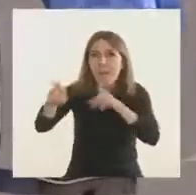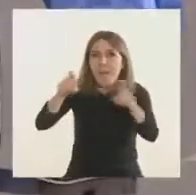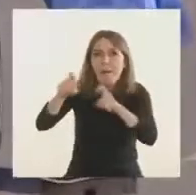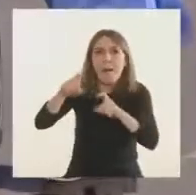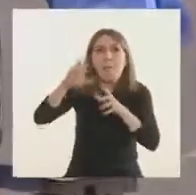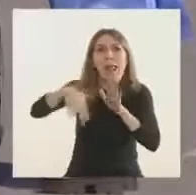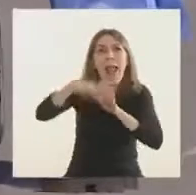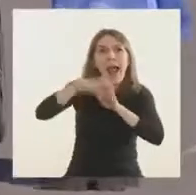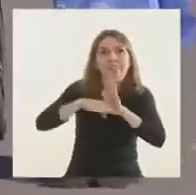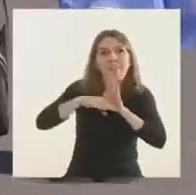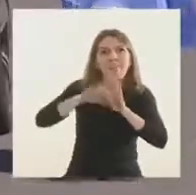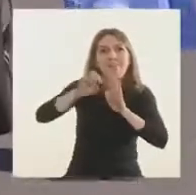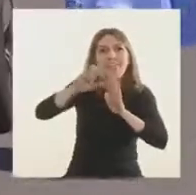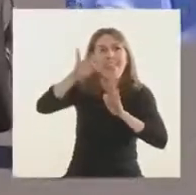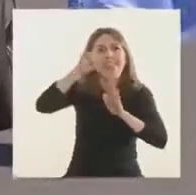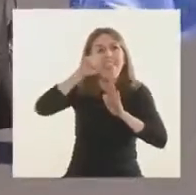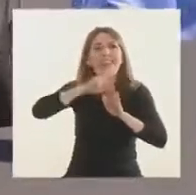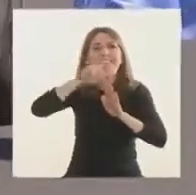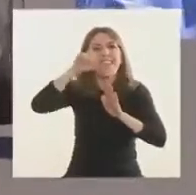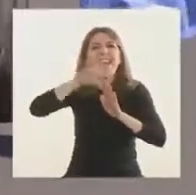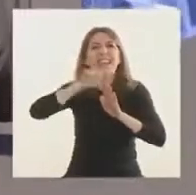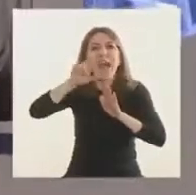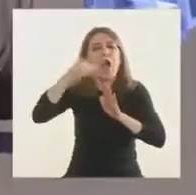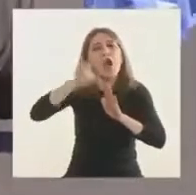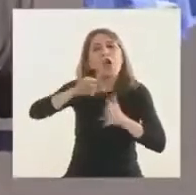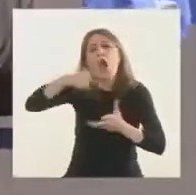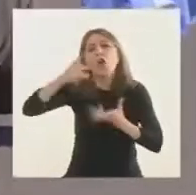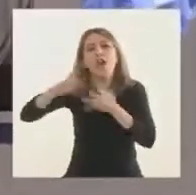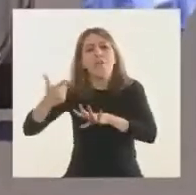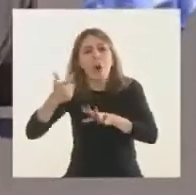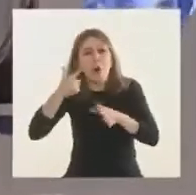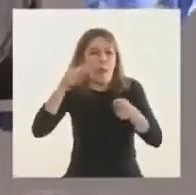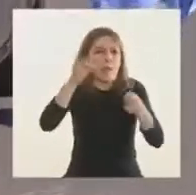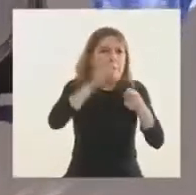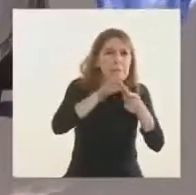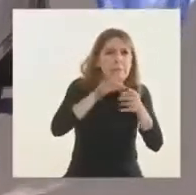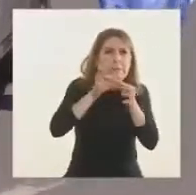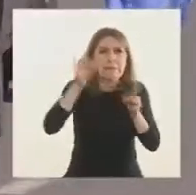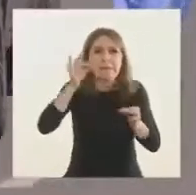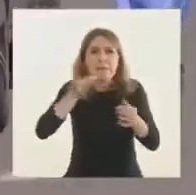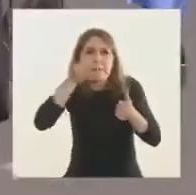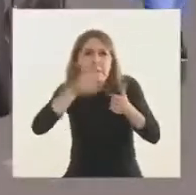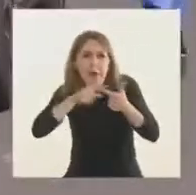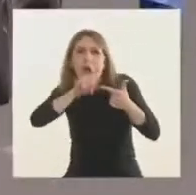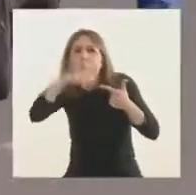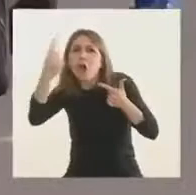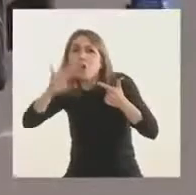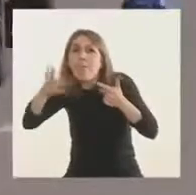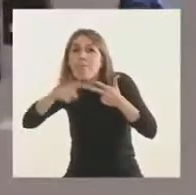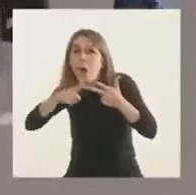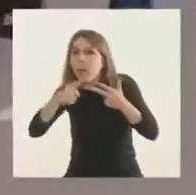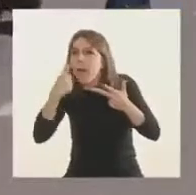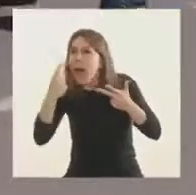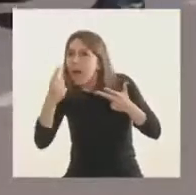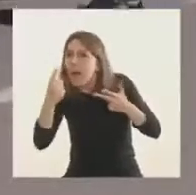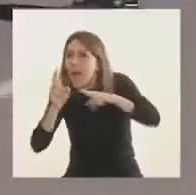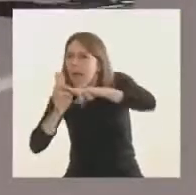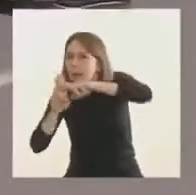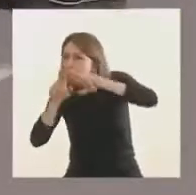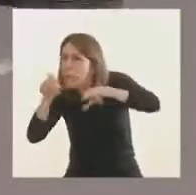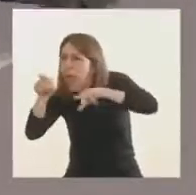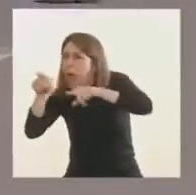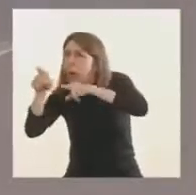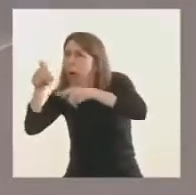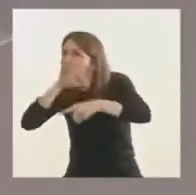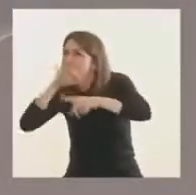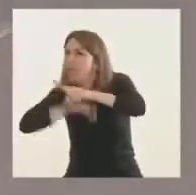Hoy estamos inaugurando otra forma de testear, que nos permite conocer en el acto quién está infectado y quién no. Y cuando